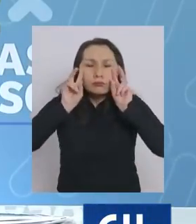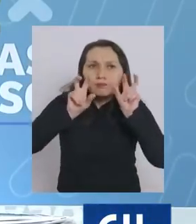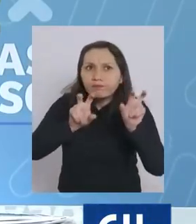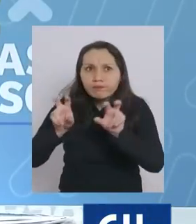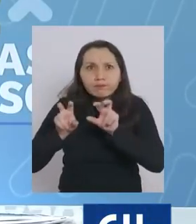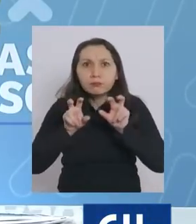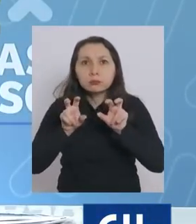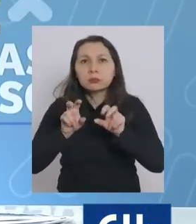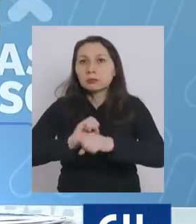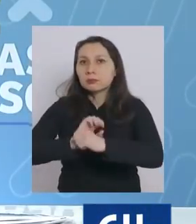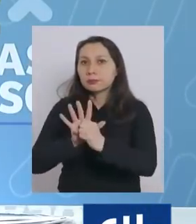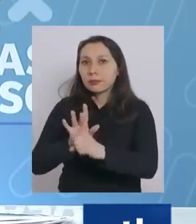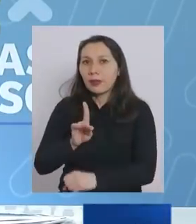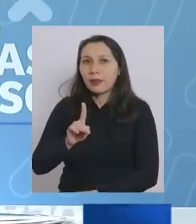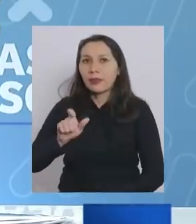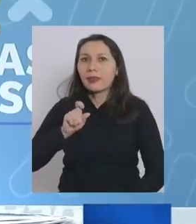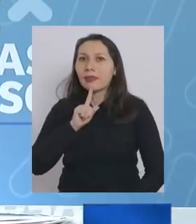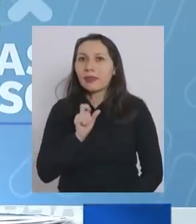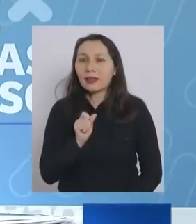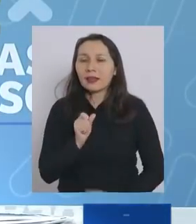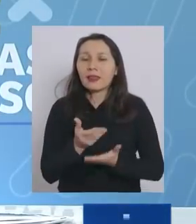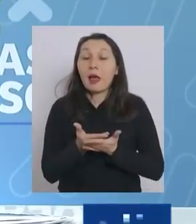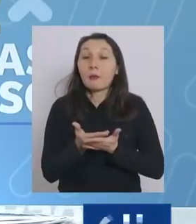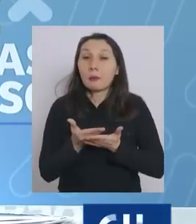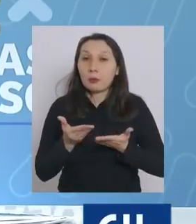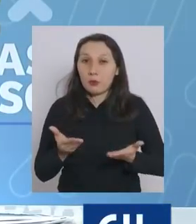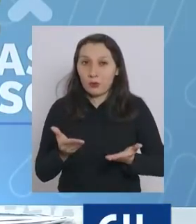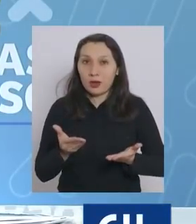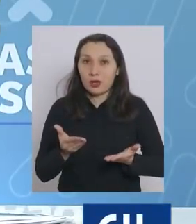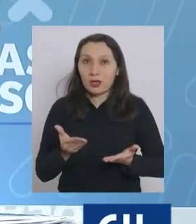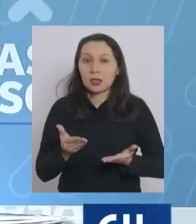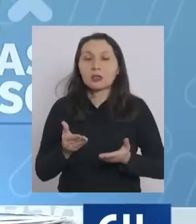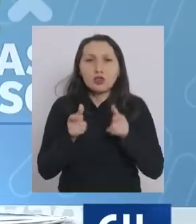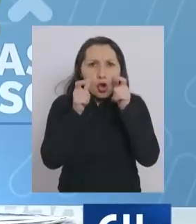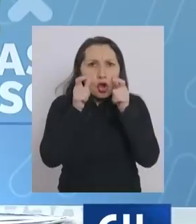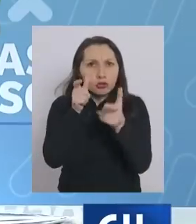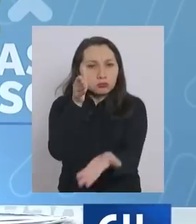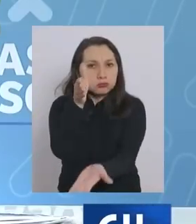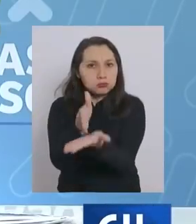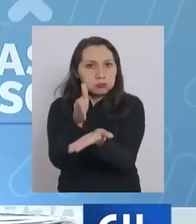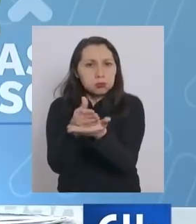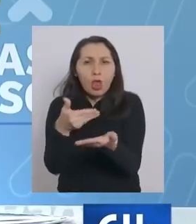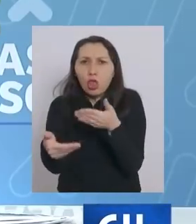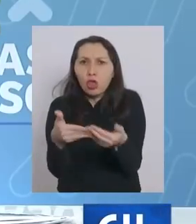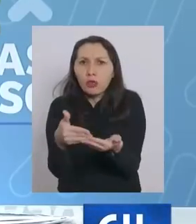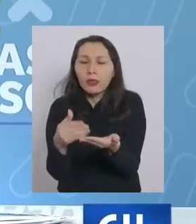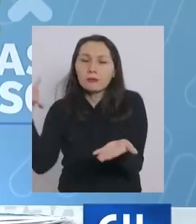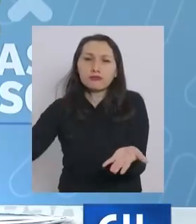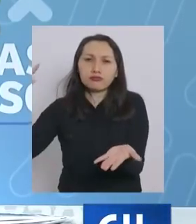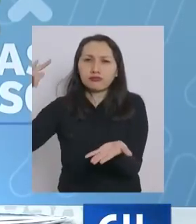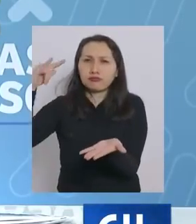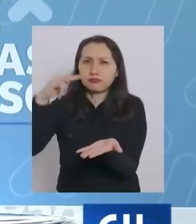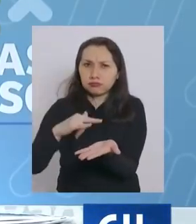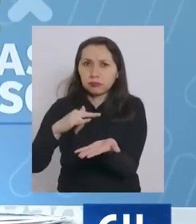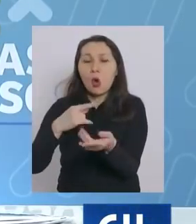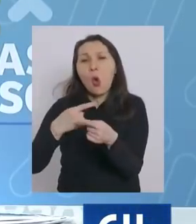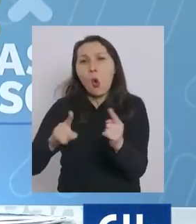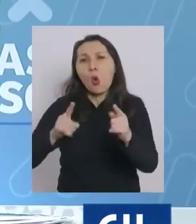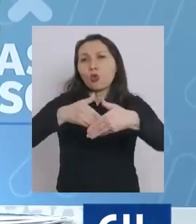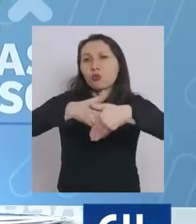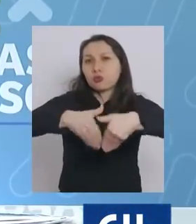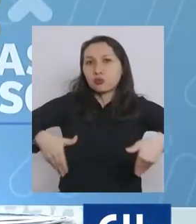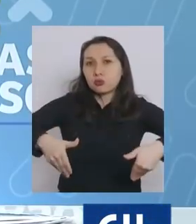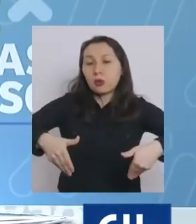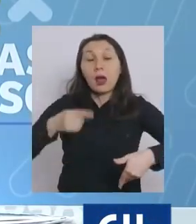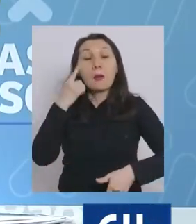variante delta y es por eso que hay un control estricto en el aeropuerto o en algunas otras fronteras